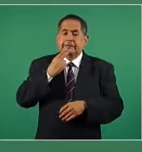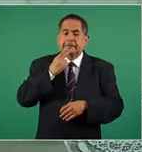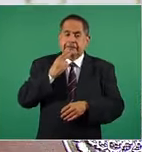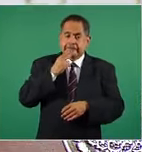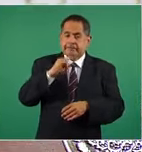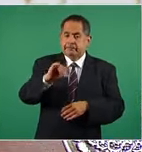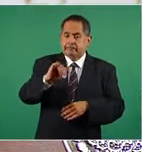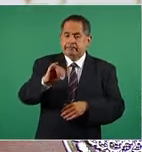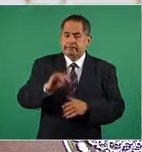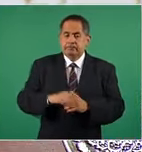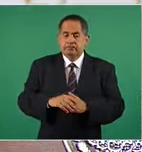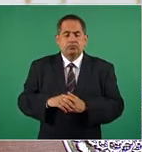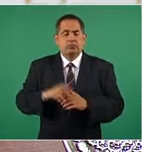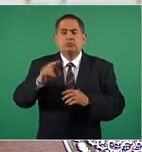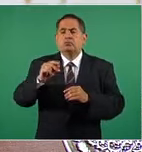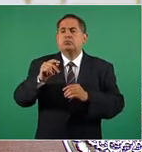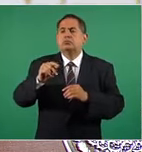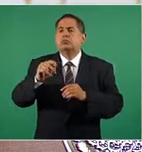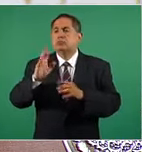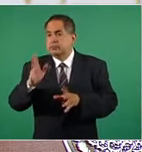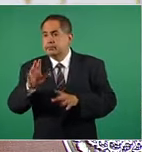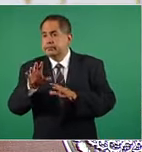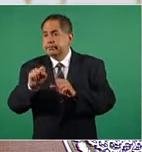allá de lo jurídico.